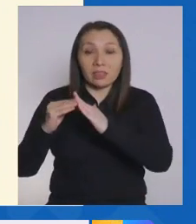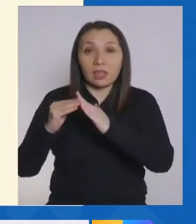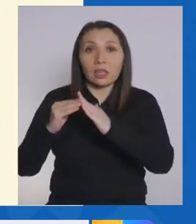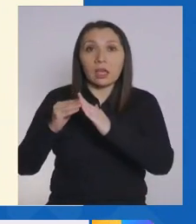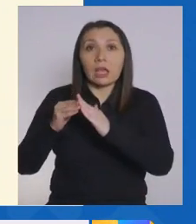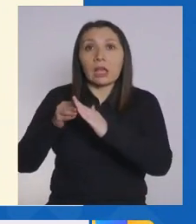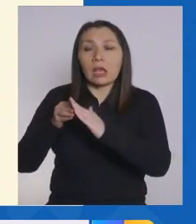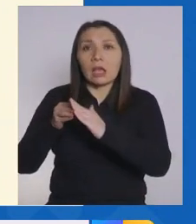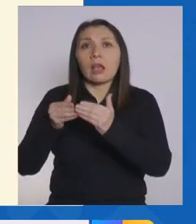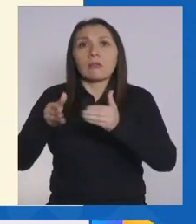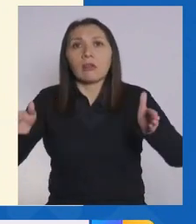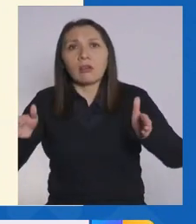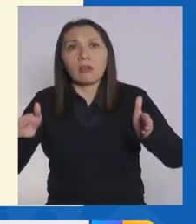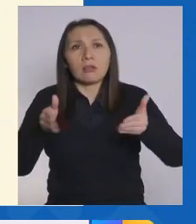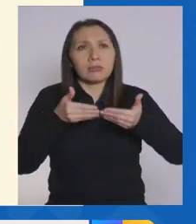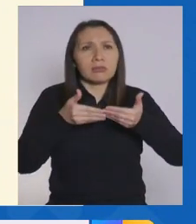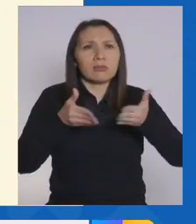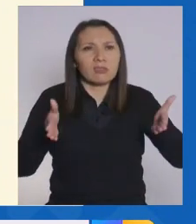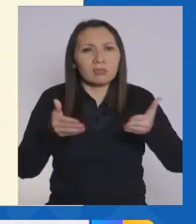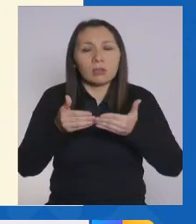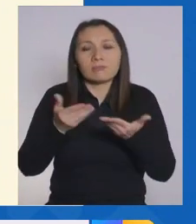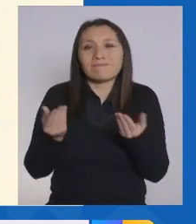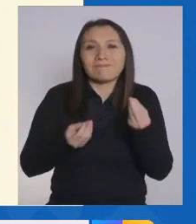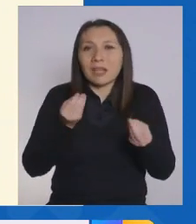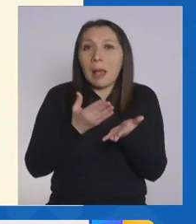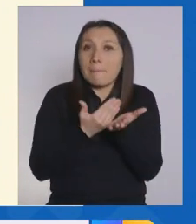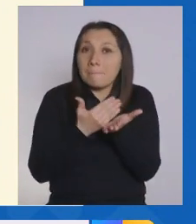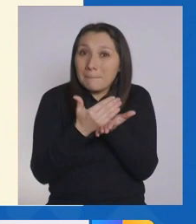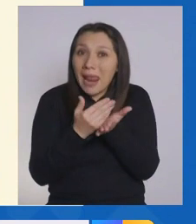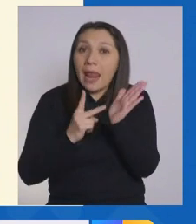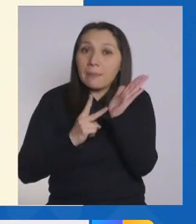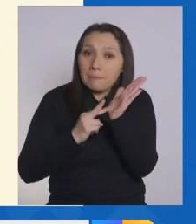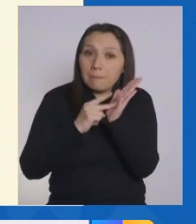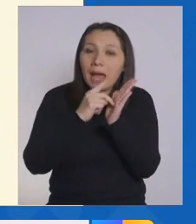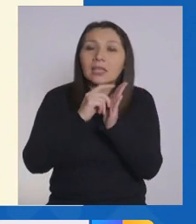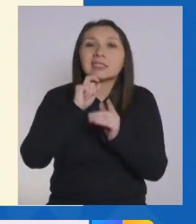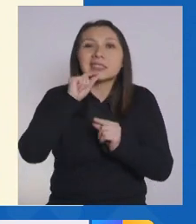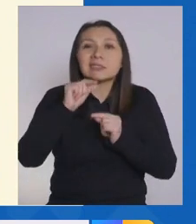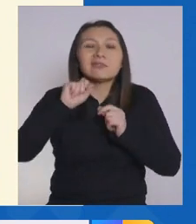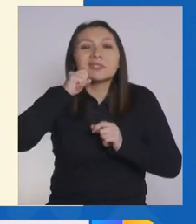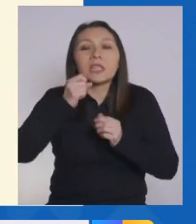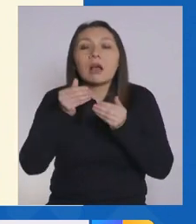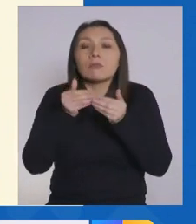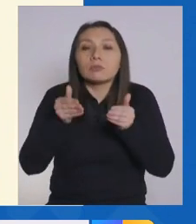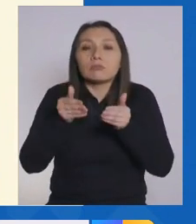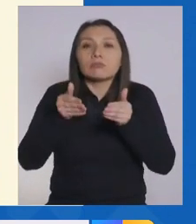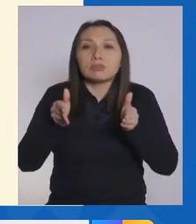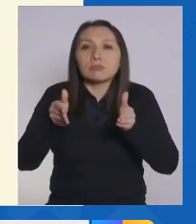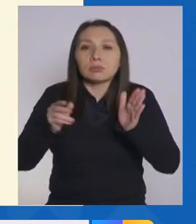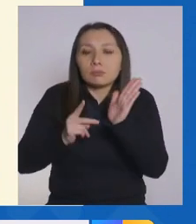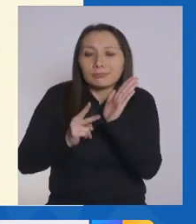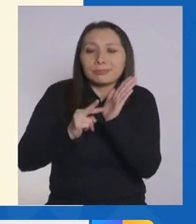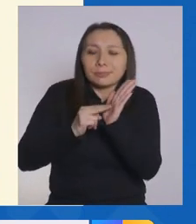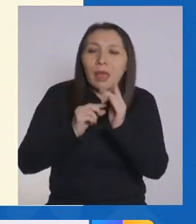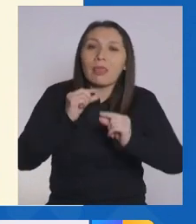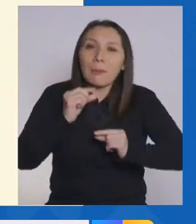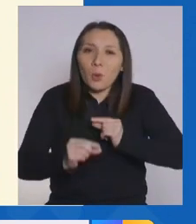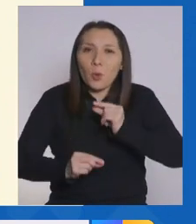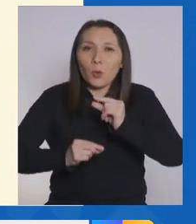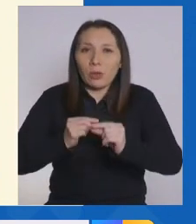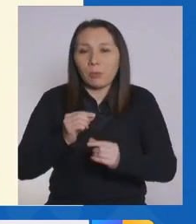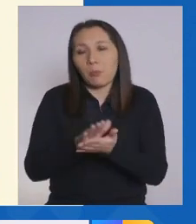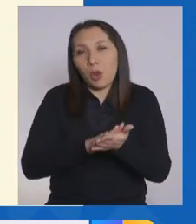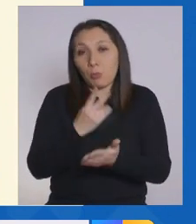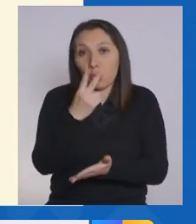entraban o se salían. Una gracia que tiene el plan Paso a Paso es justamente la gradualidad. Se avanza, como en el caso